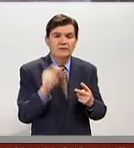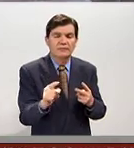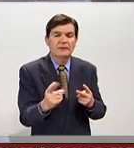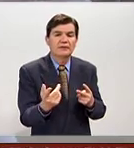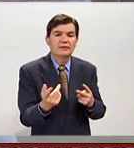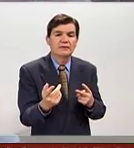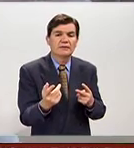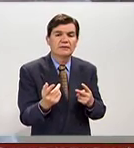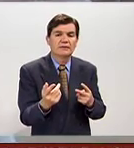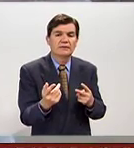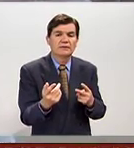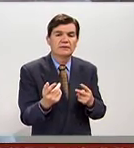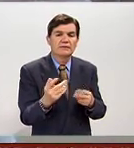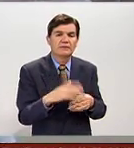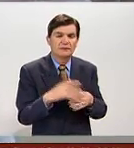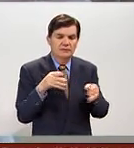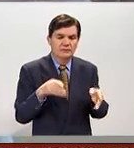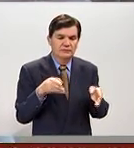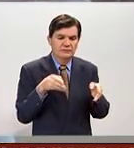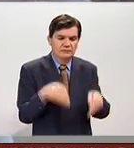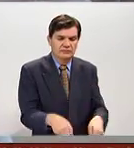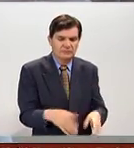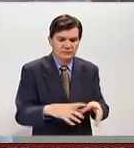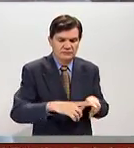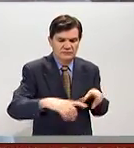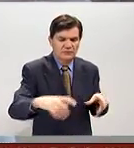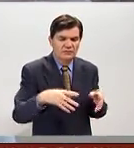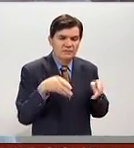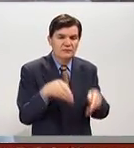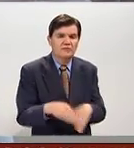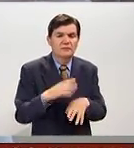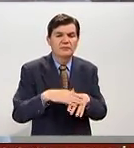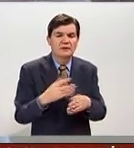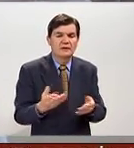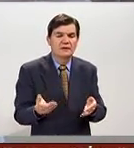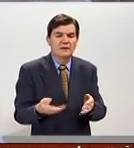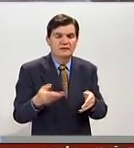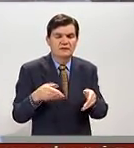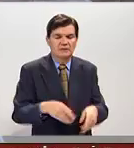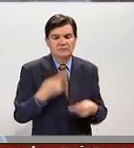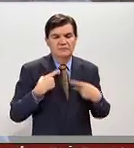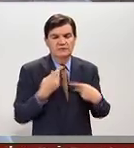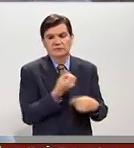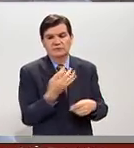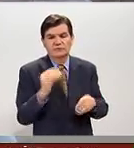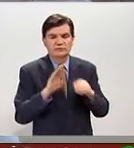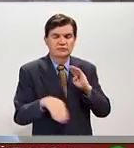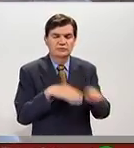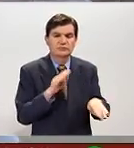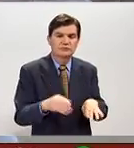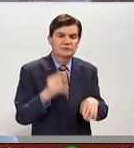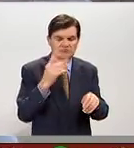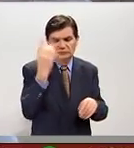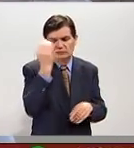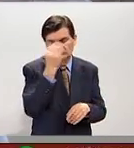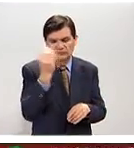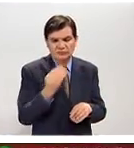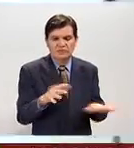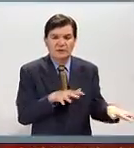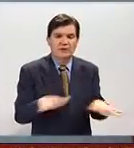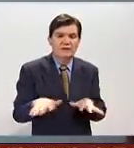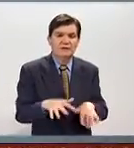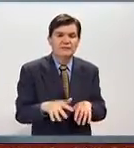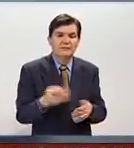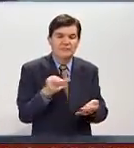estos féretros que servirán para enterrar a las personas que perdieron la vida del terrible terremoto.